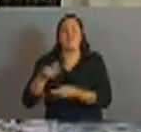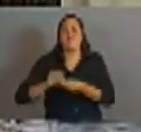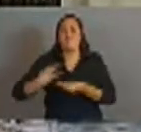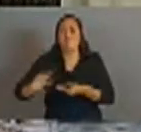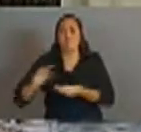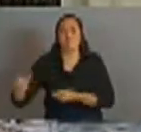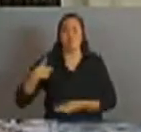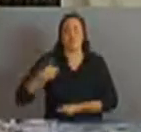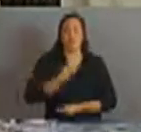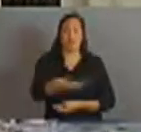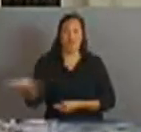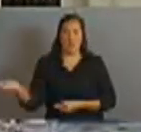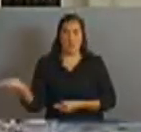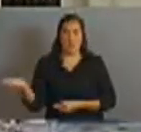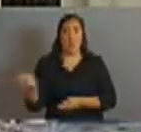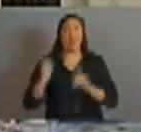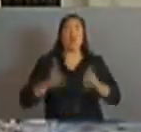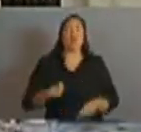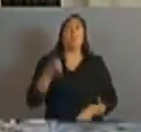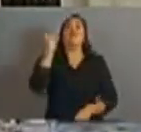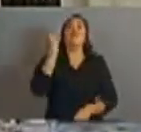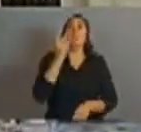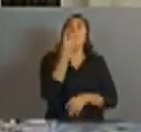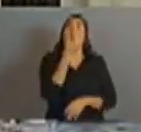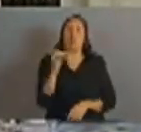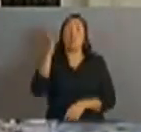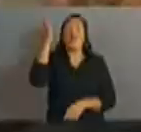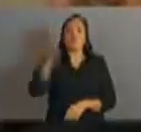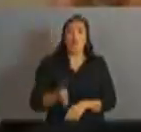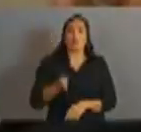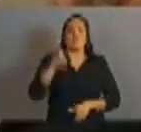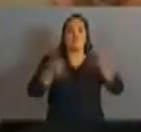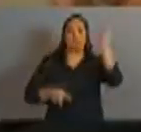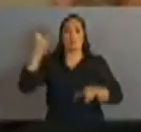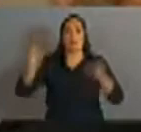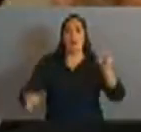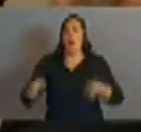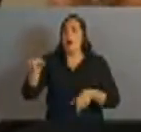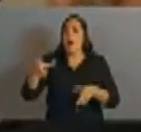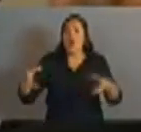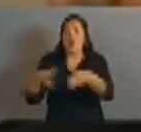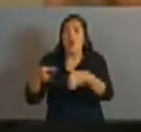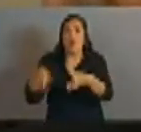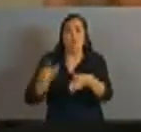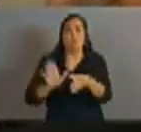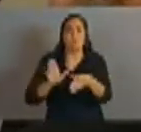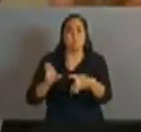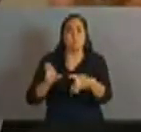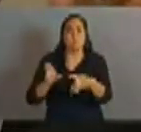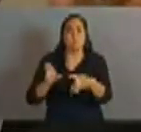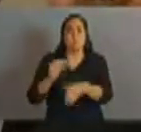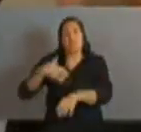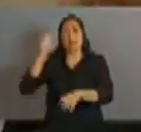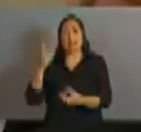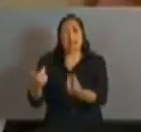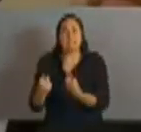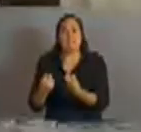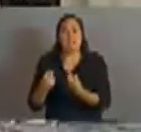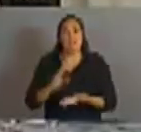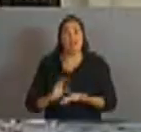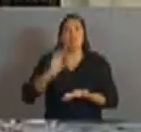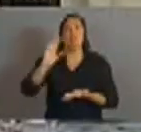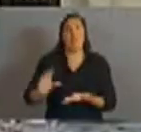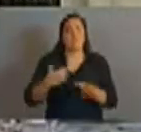recursos dirigida al 40% de la población de menores recursos. Enumera reducciones de